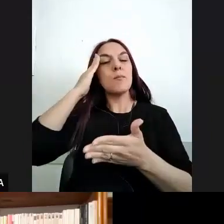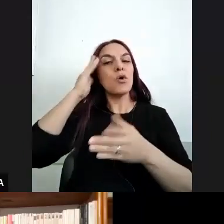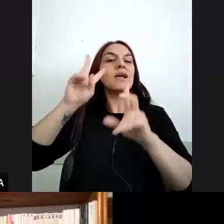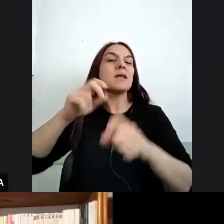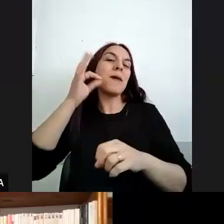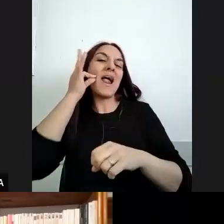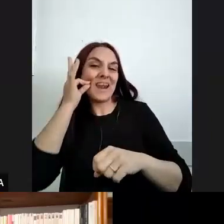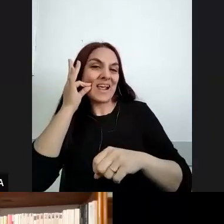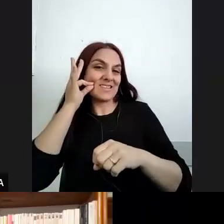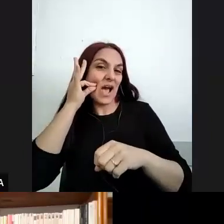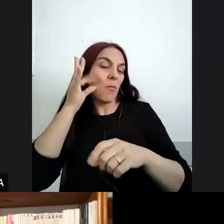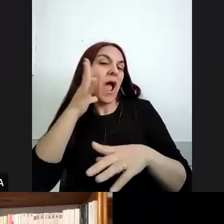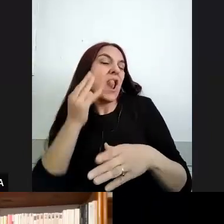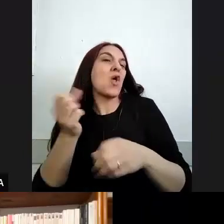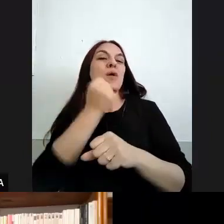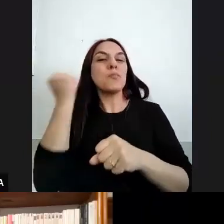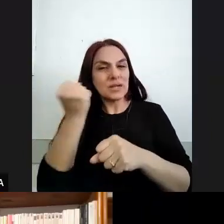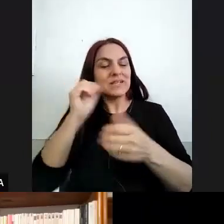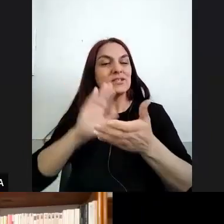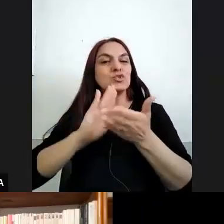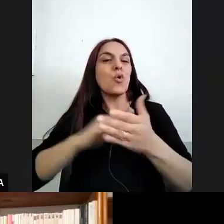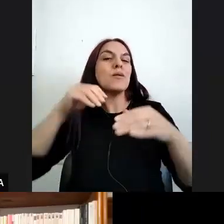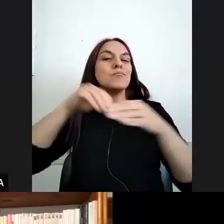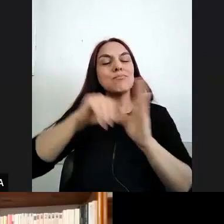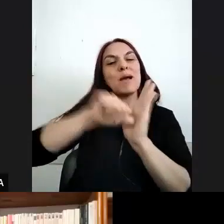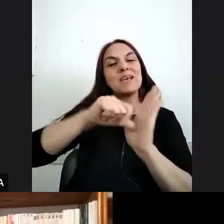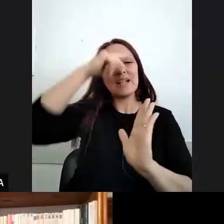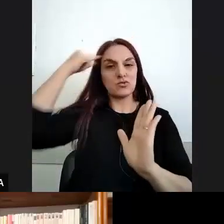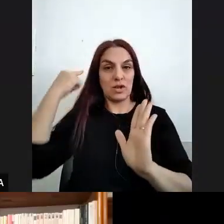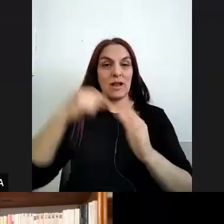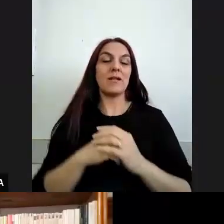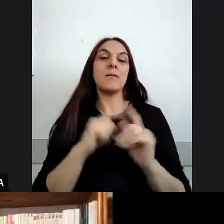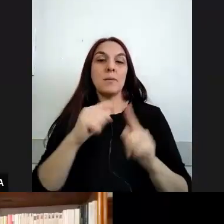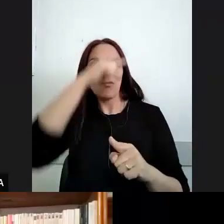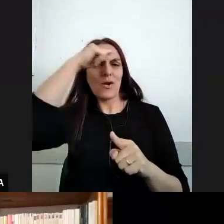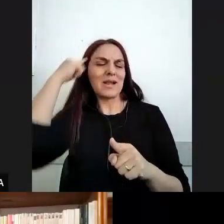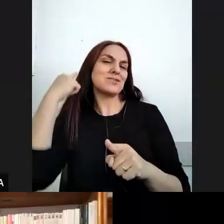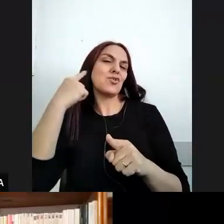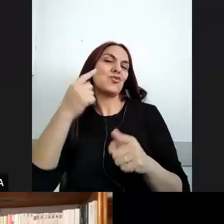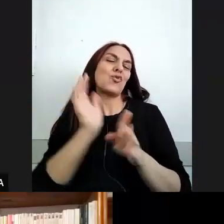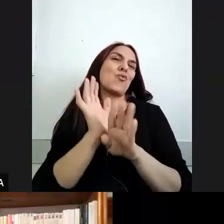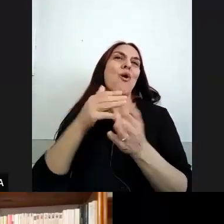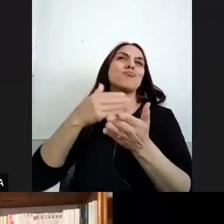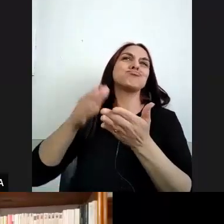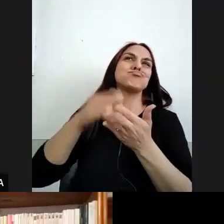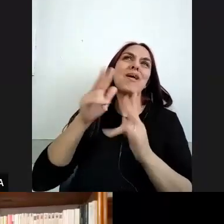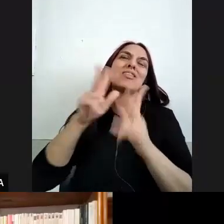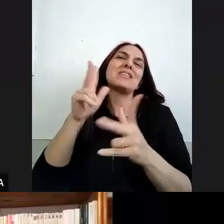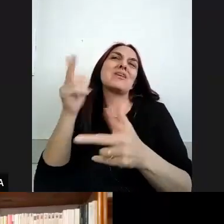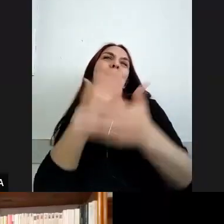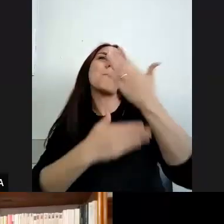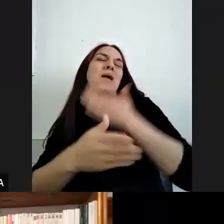como un componente importante del nacionalismo en una nación que omite su etnicidad y que niega el mestizaje